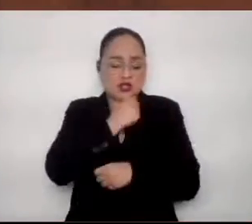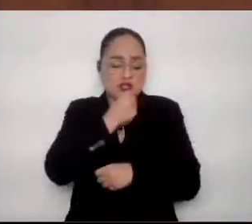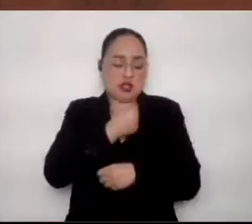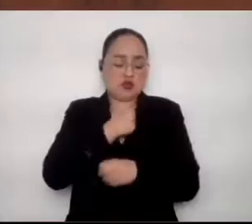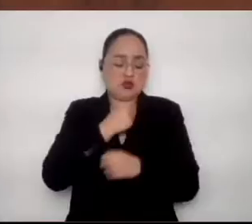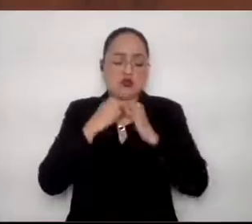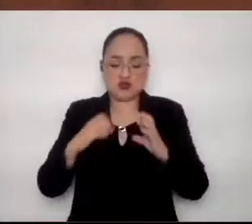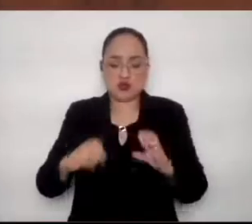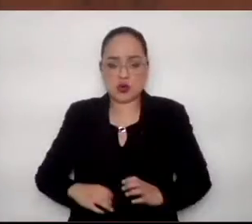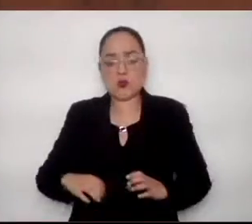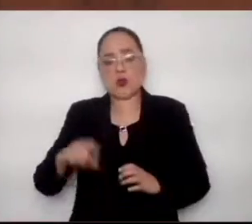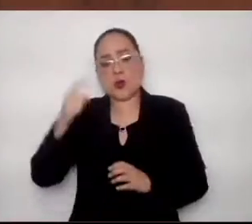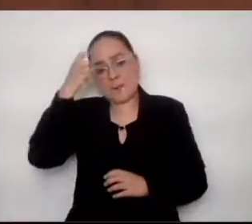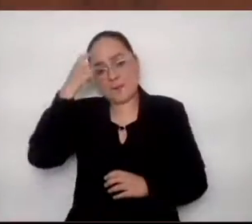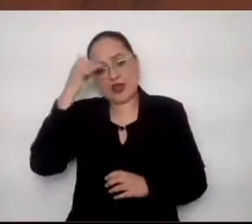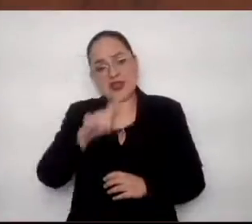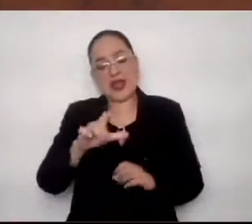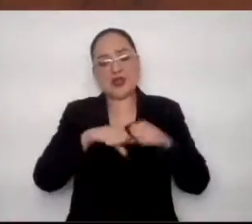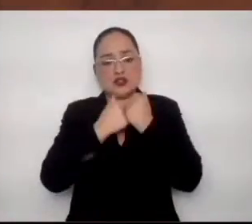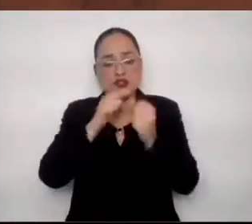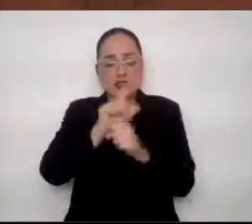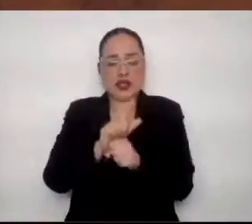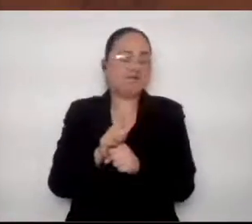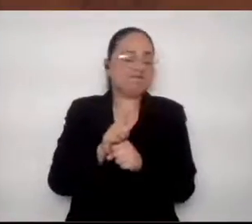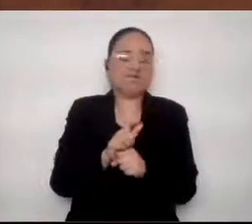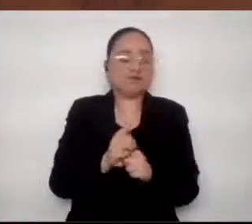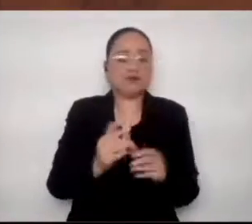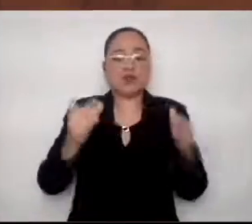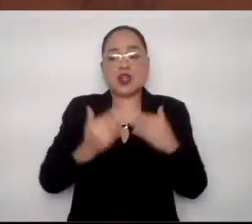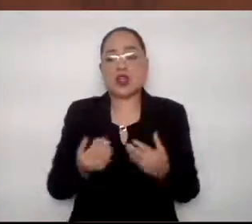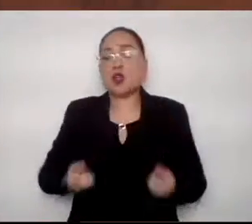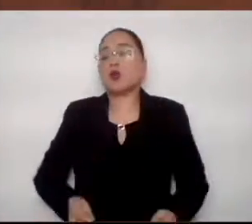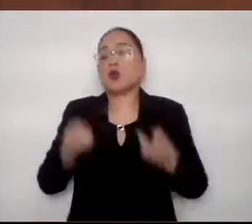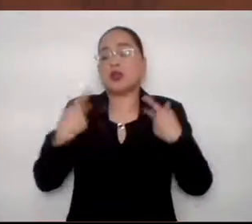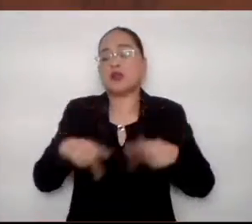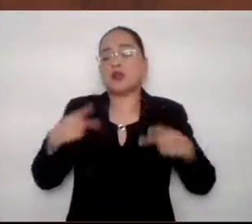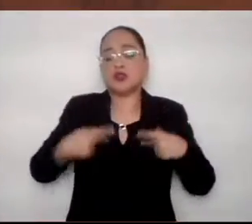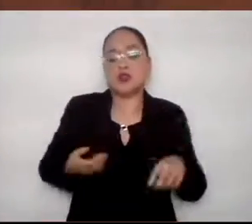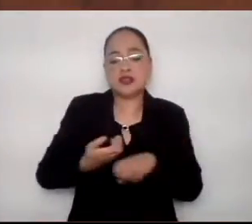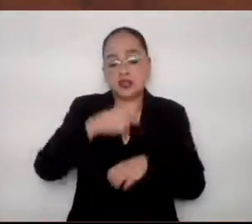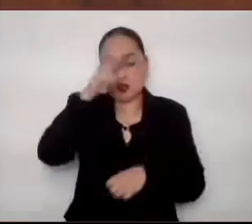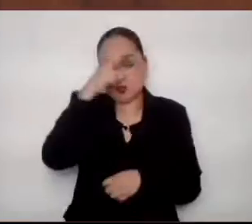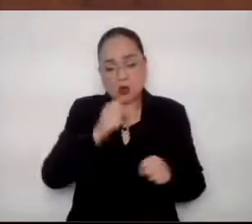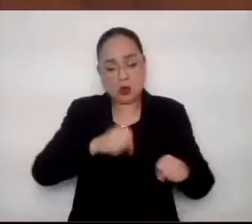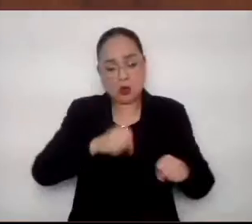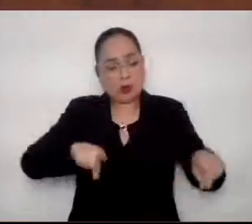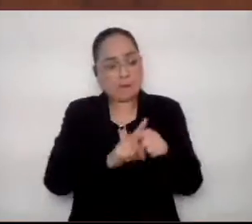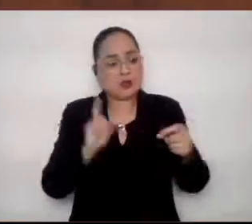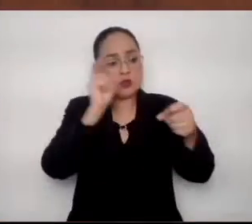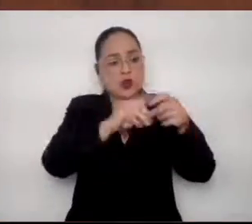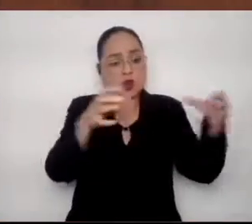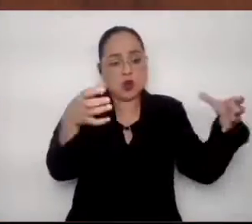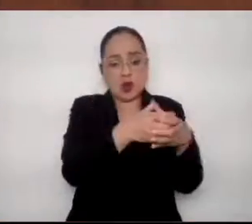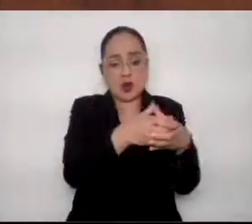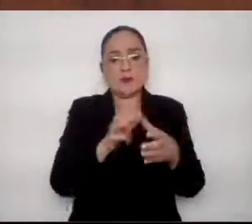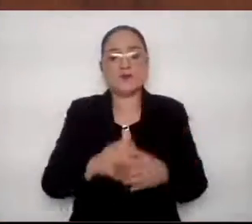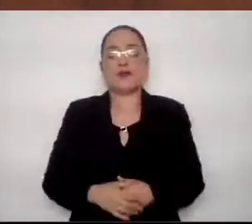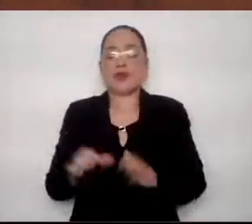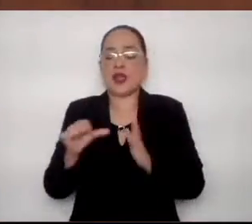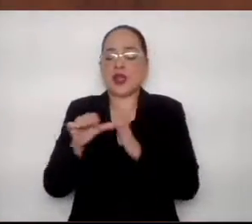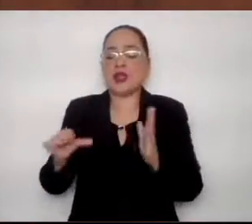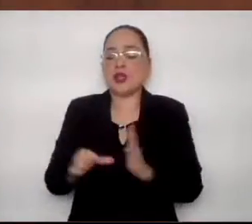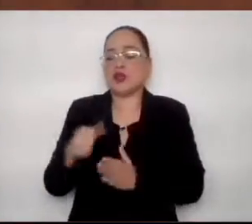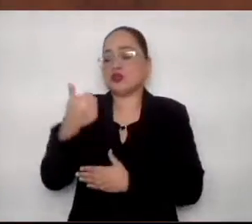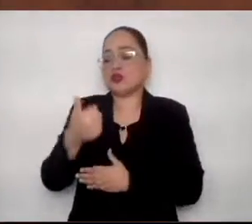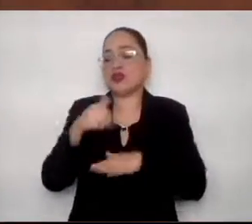social. ¿Cuántos mexiquenses están en esta condición de vulnerabilidad? El artículo sexto de la Ley General de